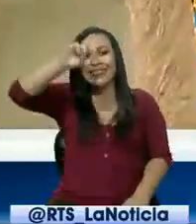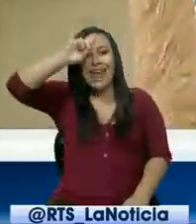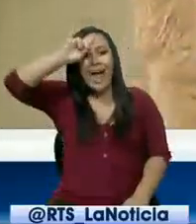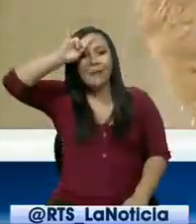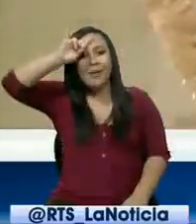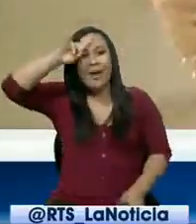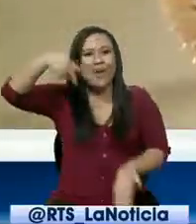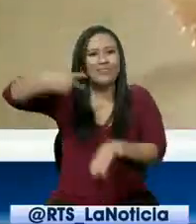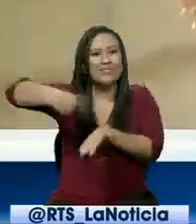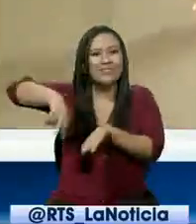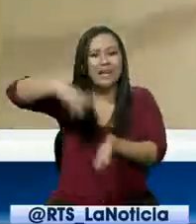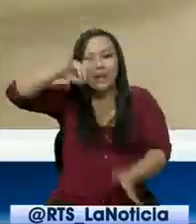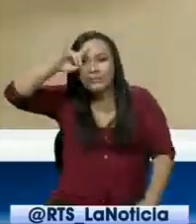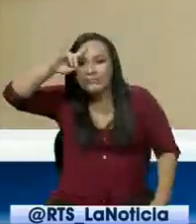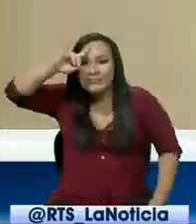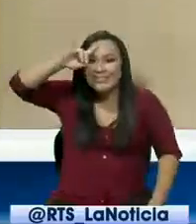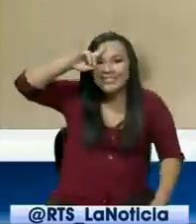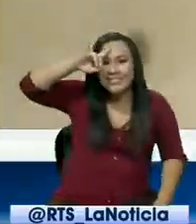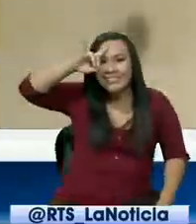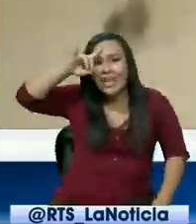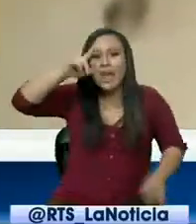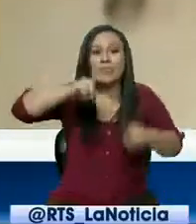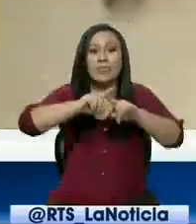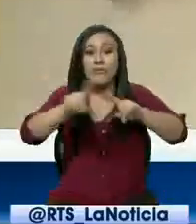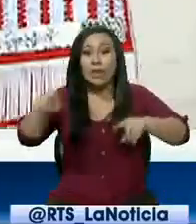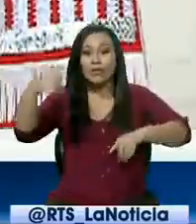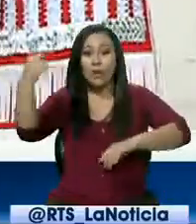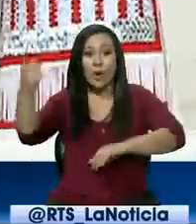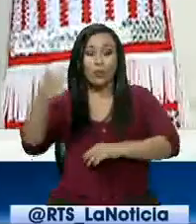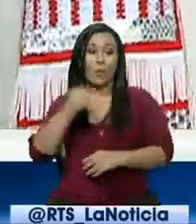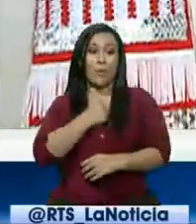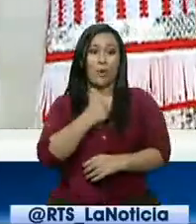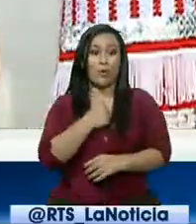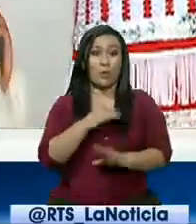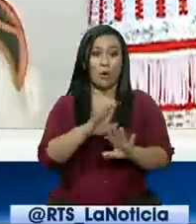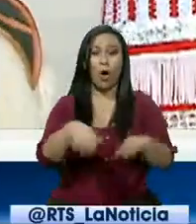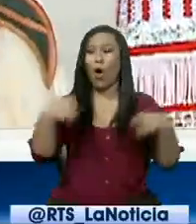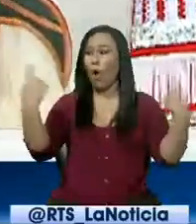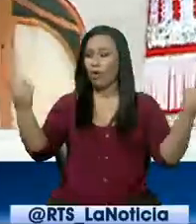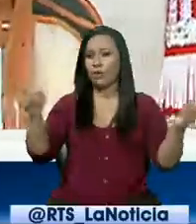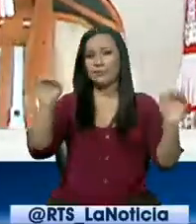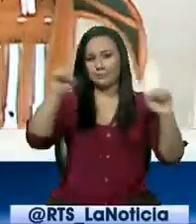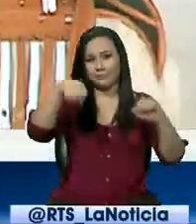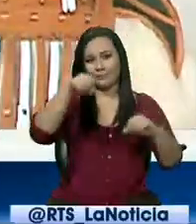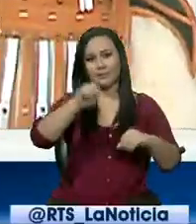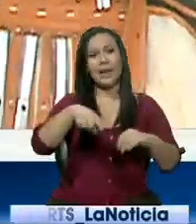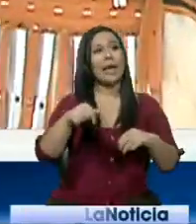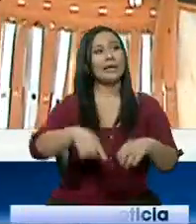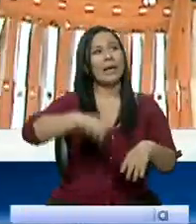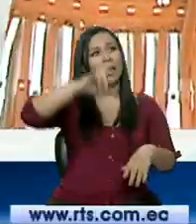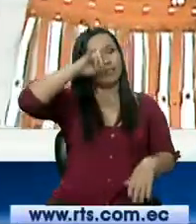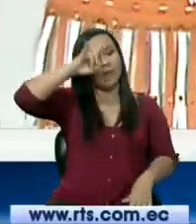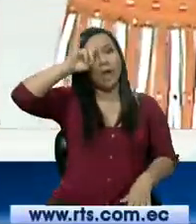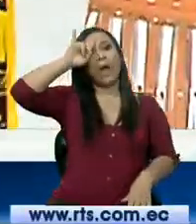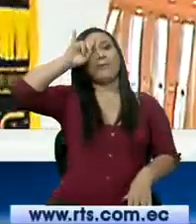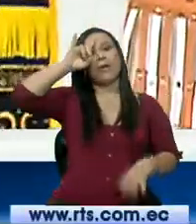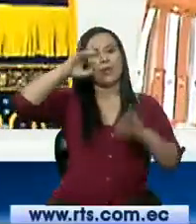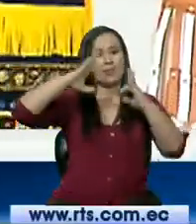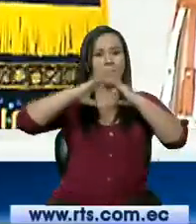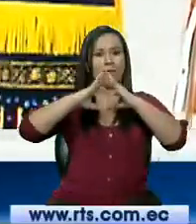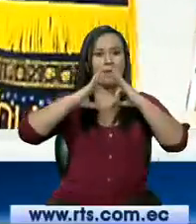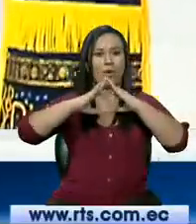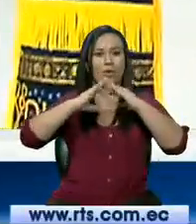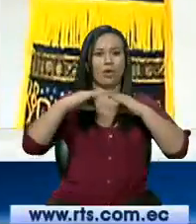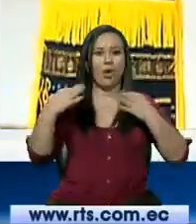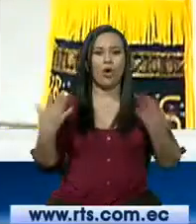que ustedes utilizan acá en el Cantón, ¿es diferente a los otros? Sí. El Diabluma de Tabacundo de la actualidad tuvo su